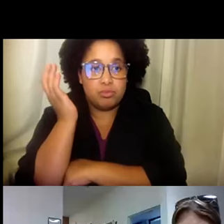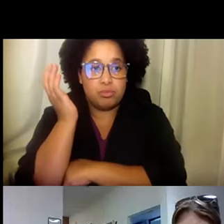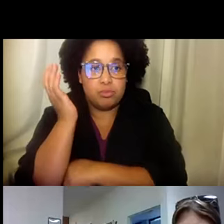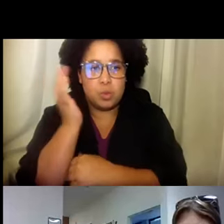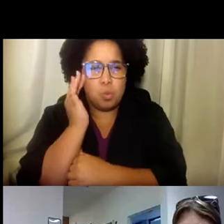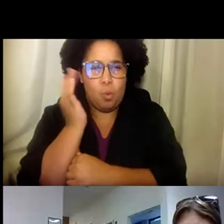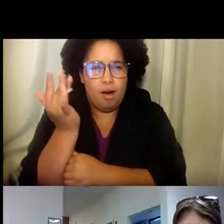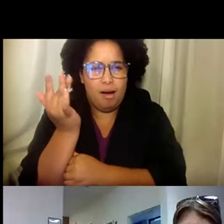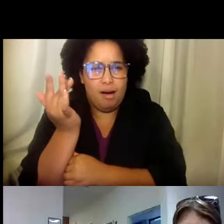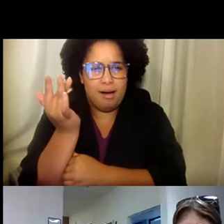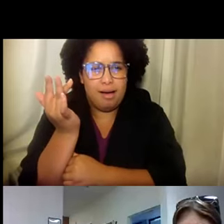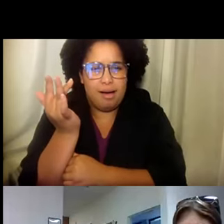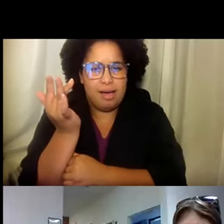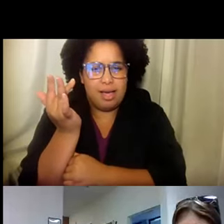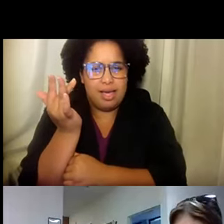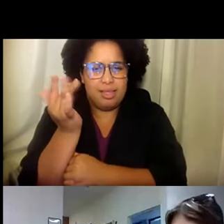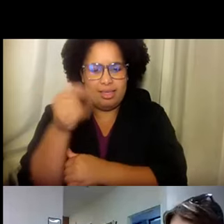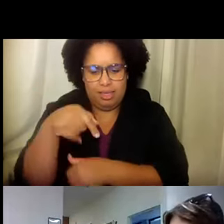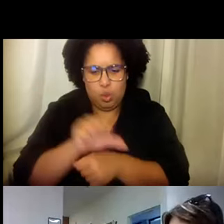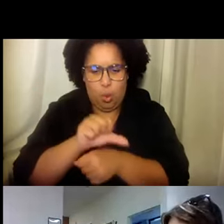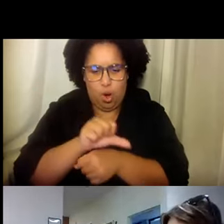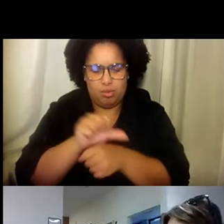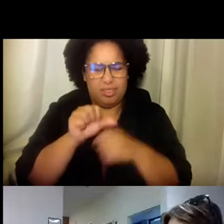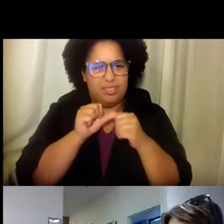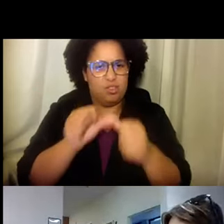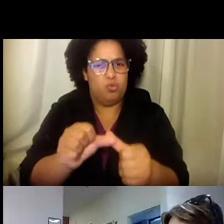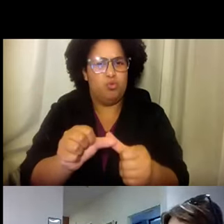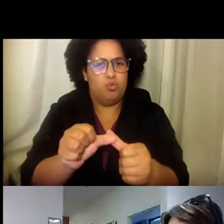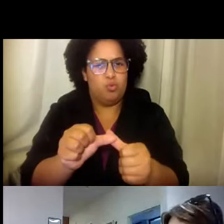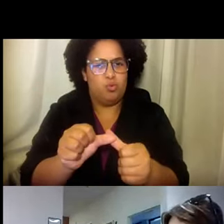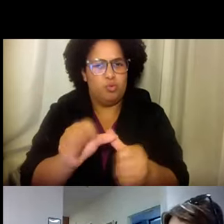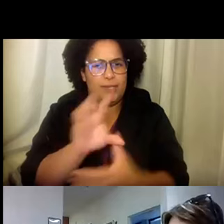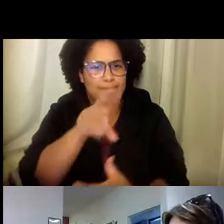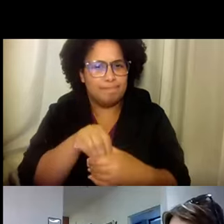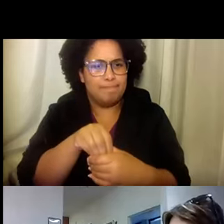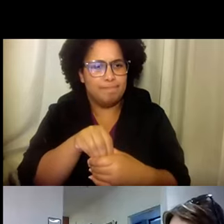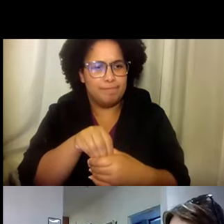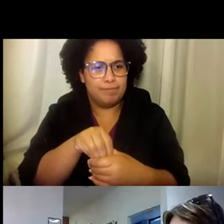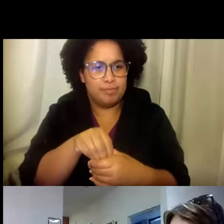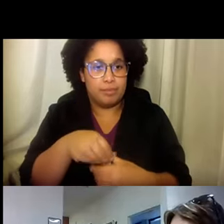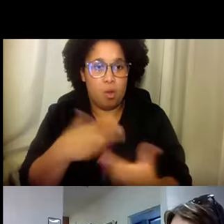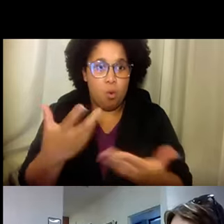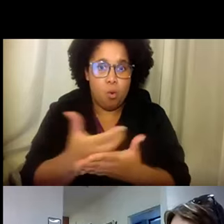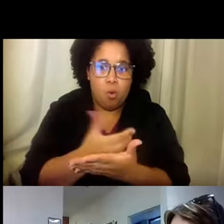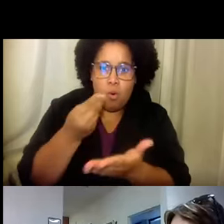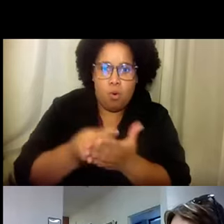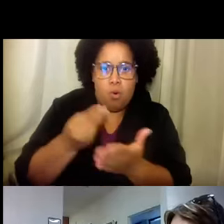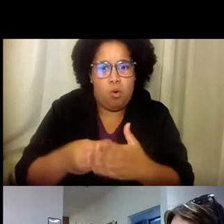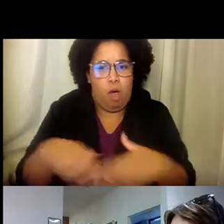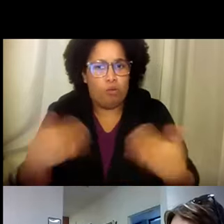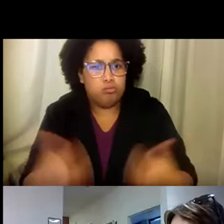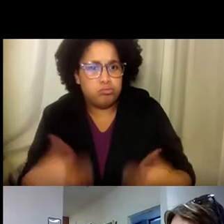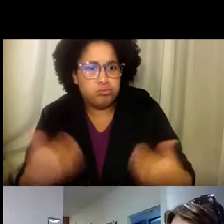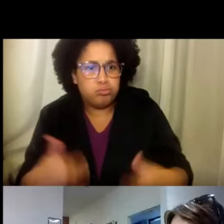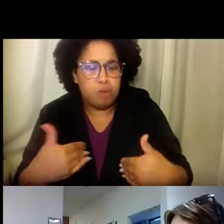escuchen el por qué. ¿Por qué continuamos haciendo lo que hacemos? Porque todos sabemos que ese